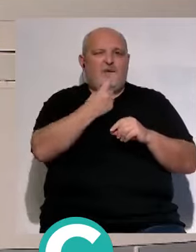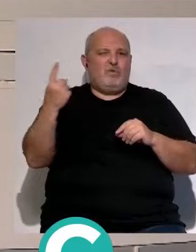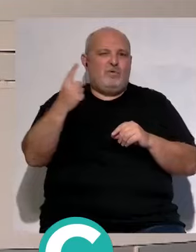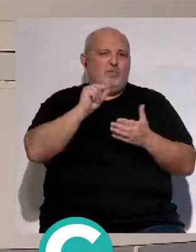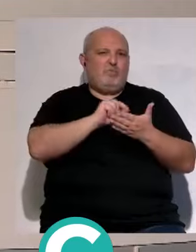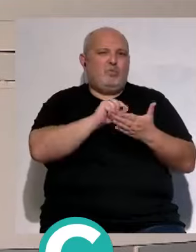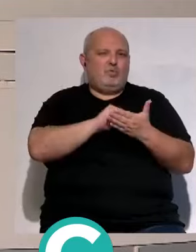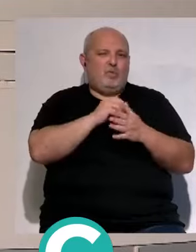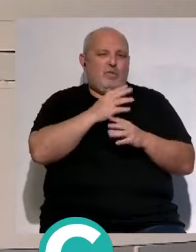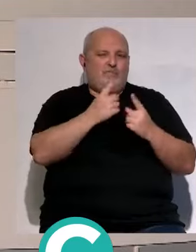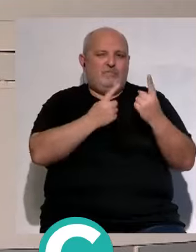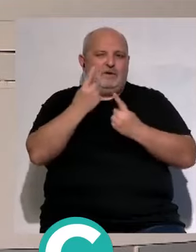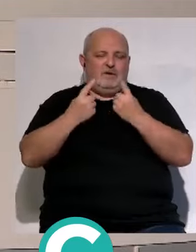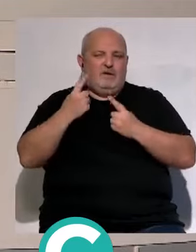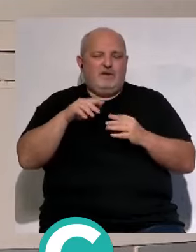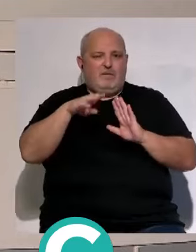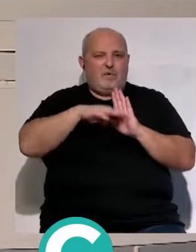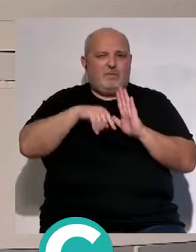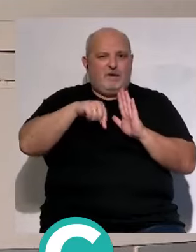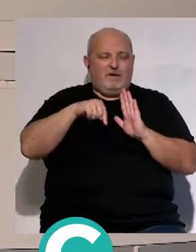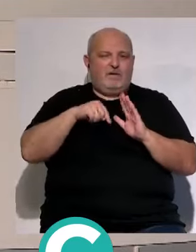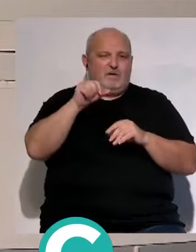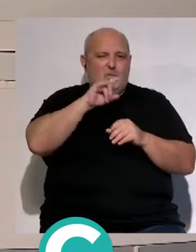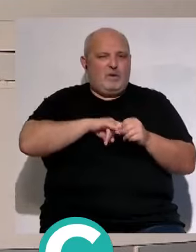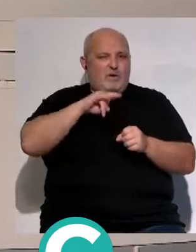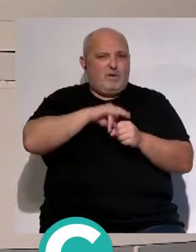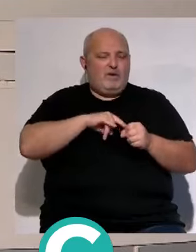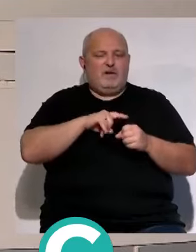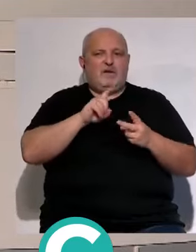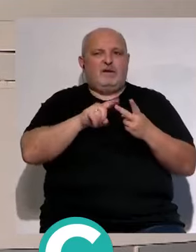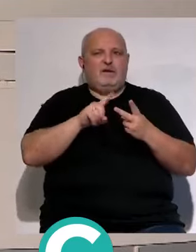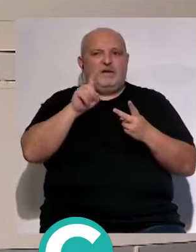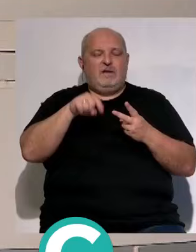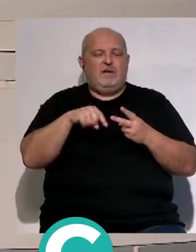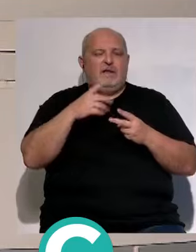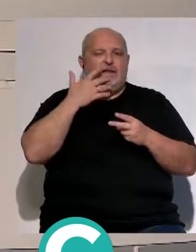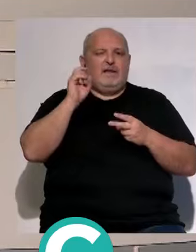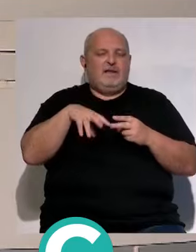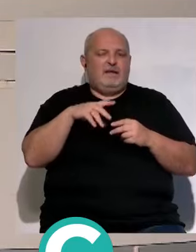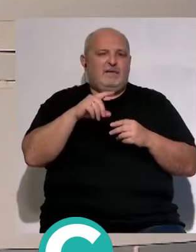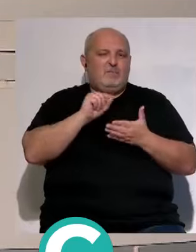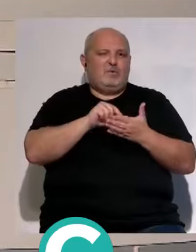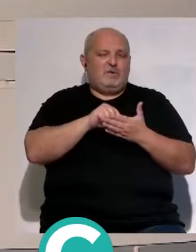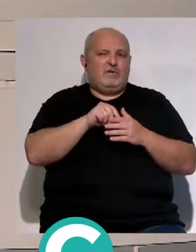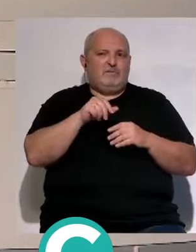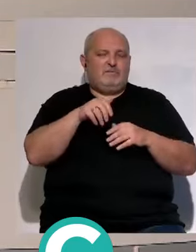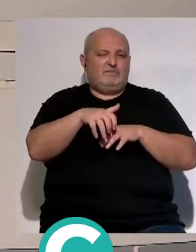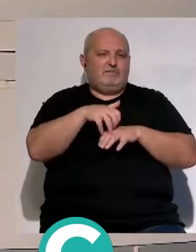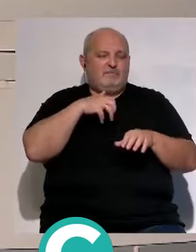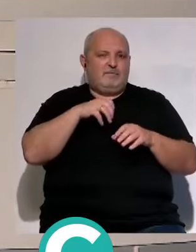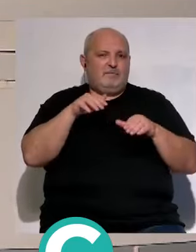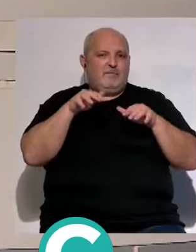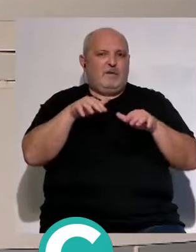de Ramón Blanco que vota la mesa del submarino amarillo cada lunes y también el trofeo de regularidad de Antonio Navarrete que votan los